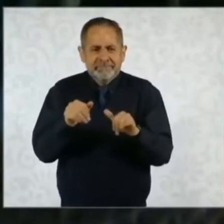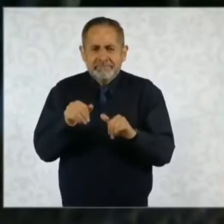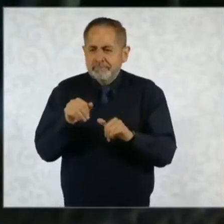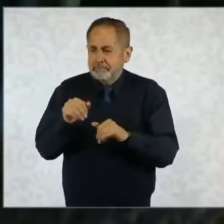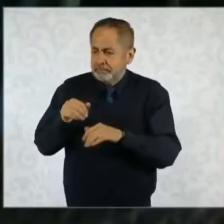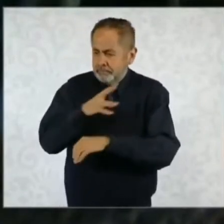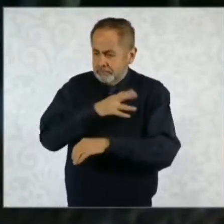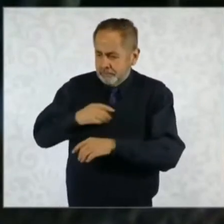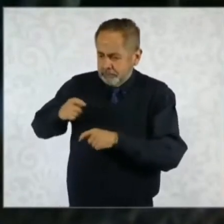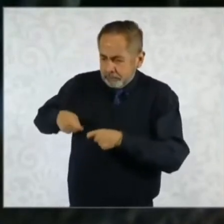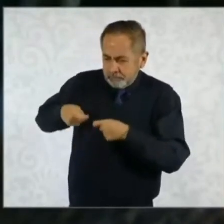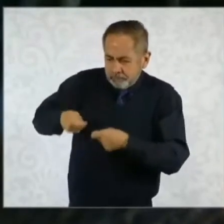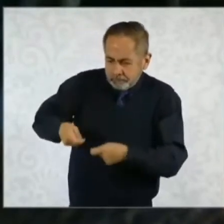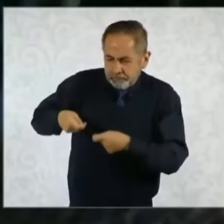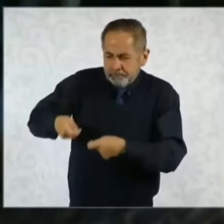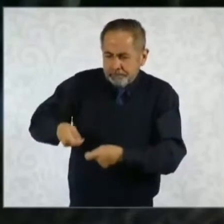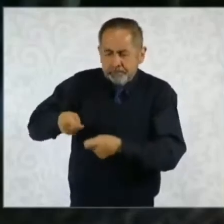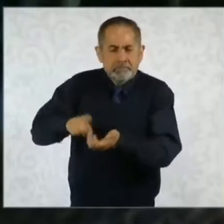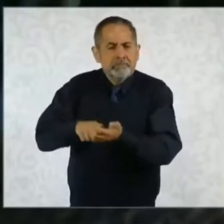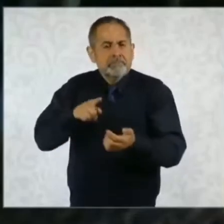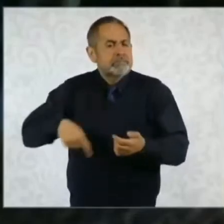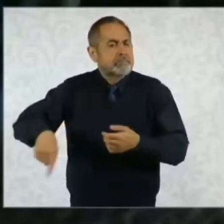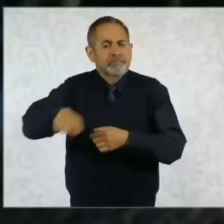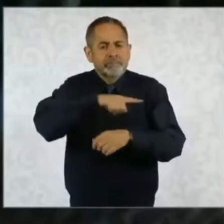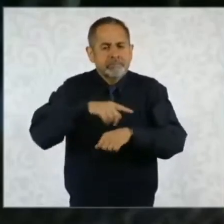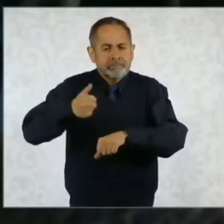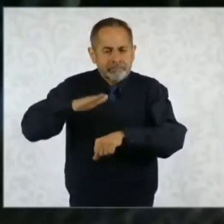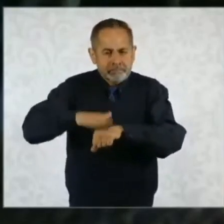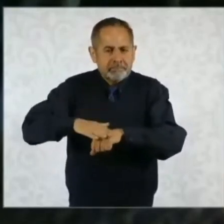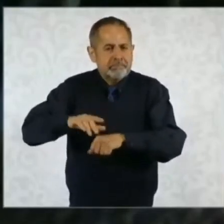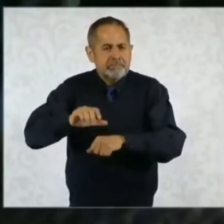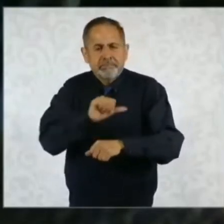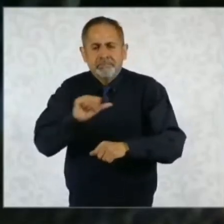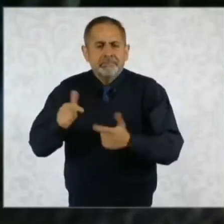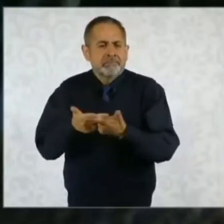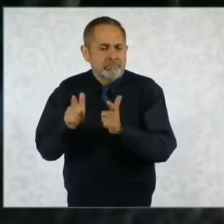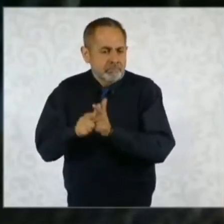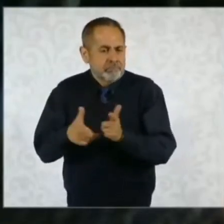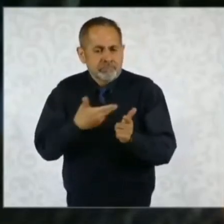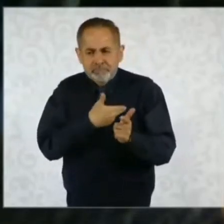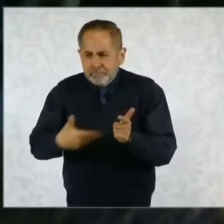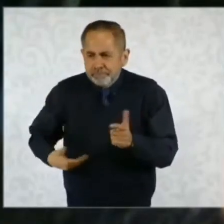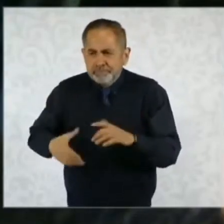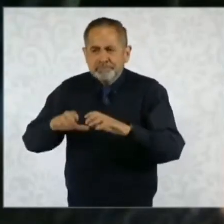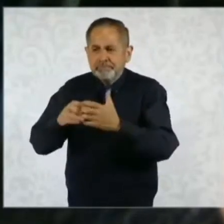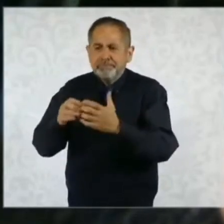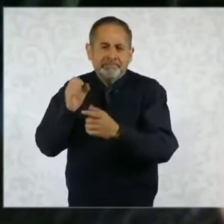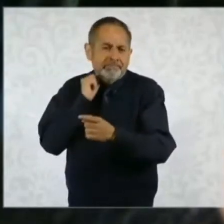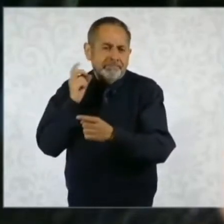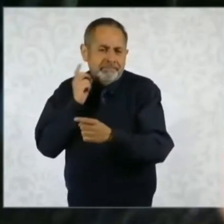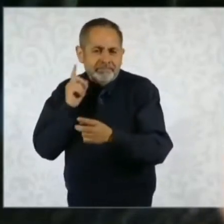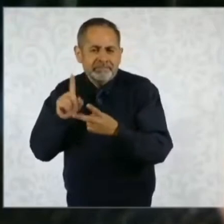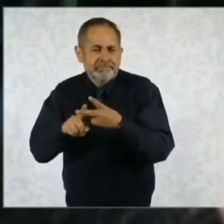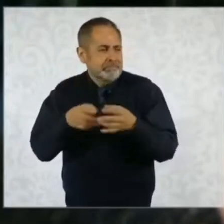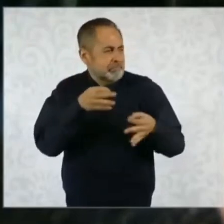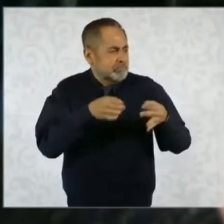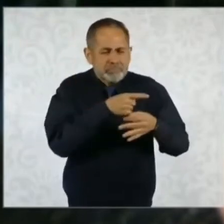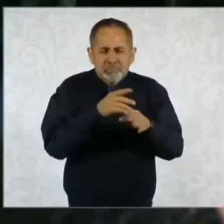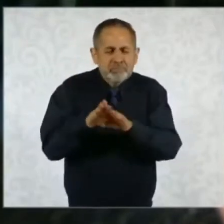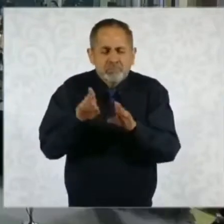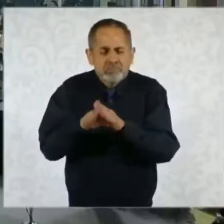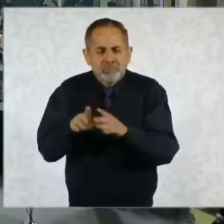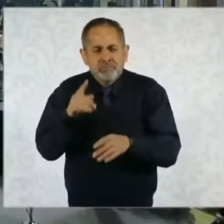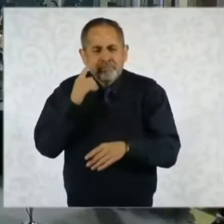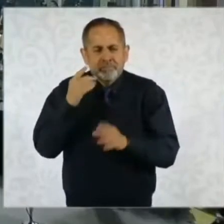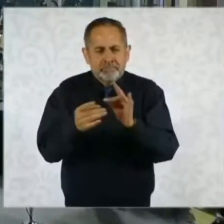aplicará para toda la administración pública, será también para el Poder Legislativo, el Judicial. ¿Nos puede dar más detalles al respecto?